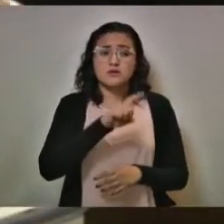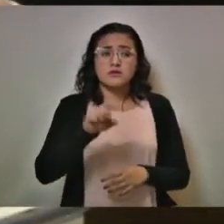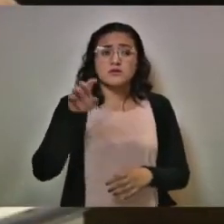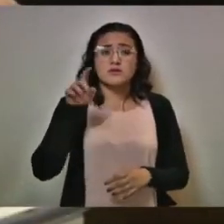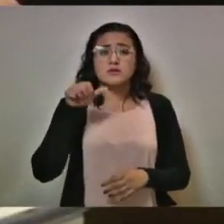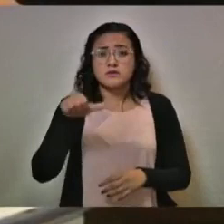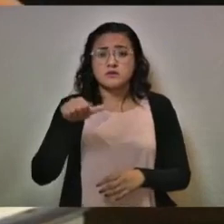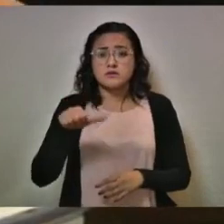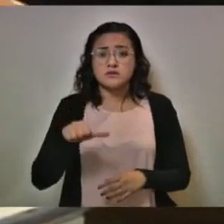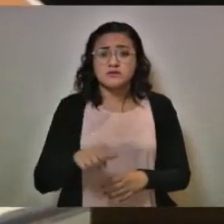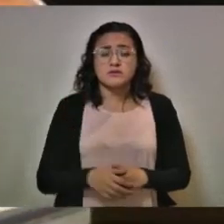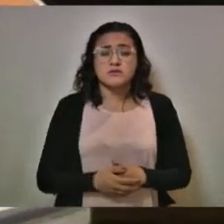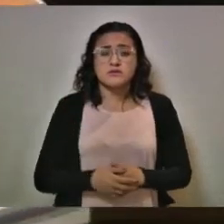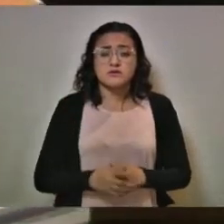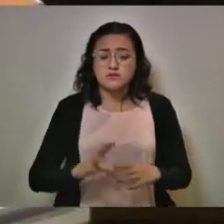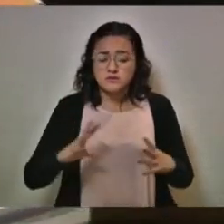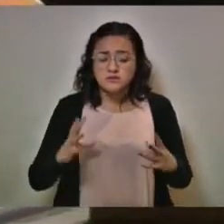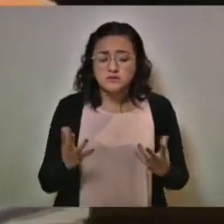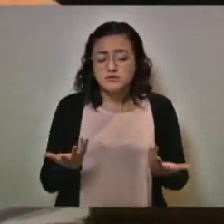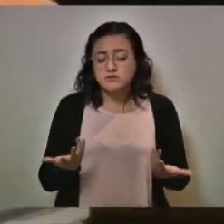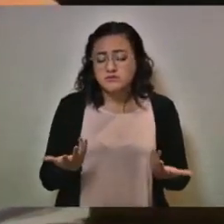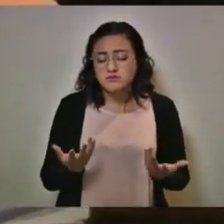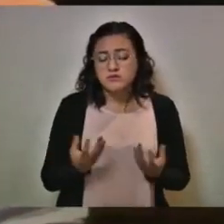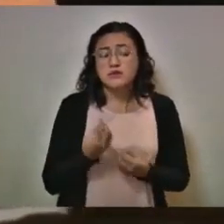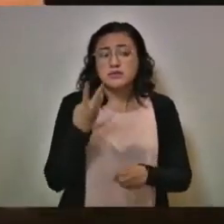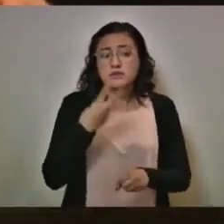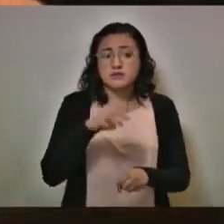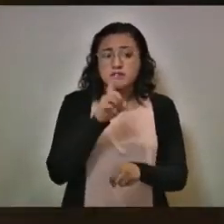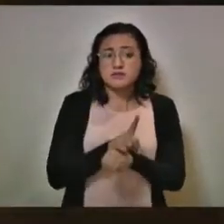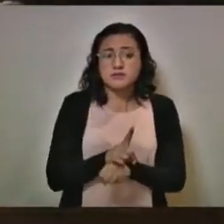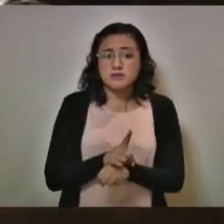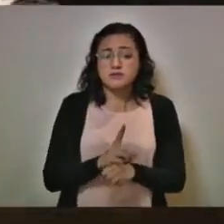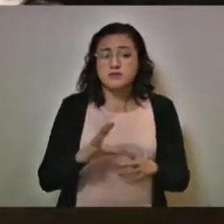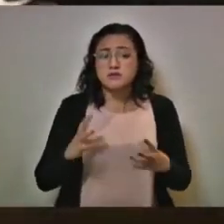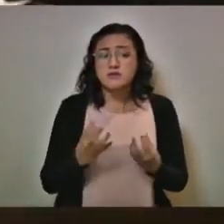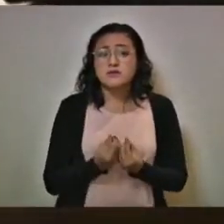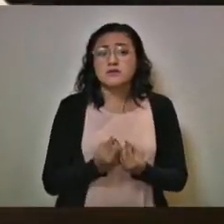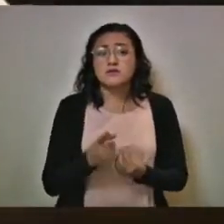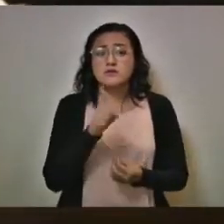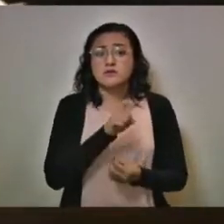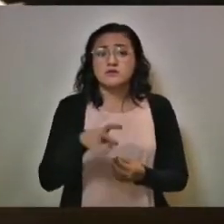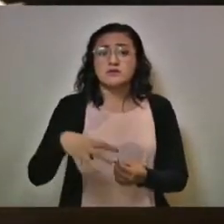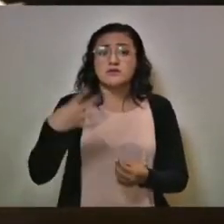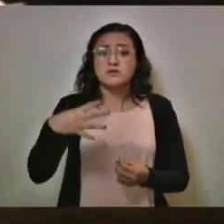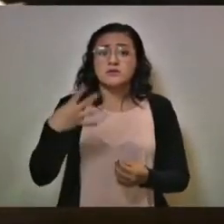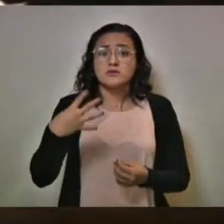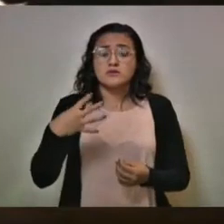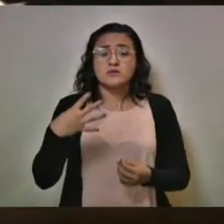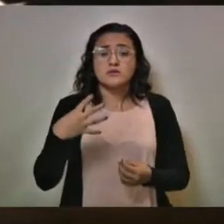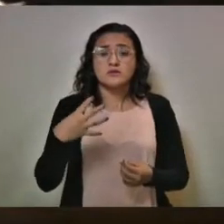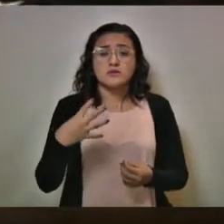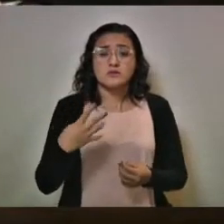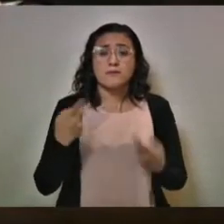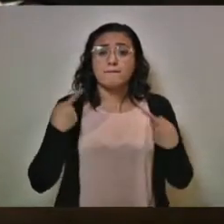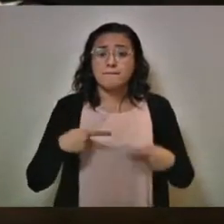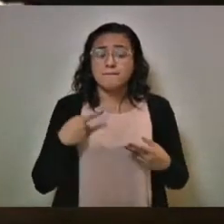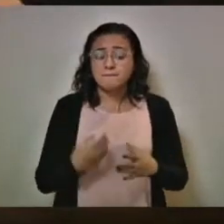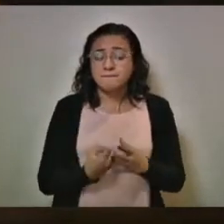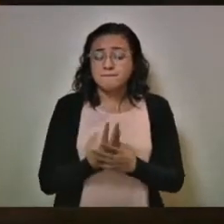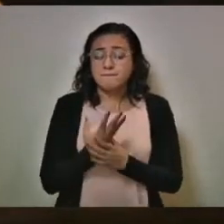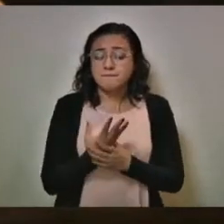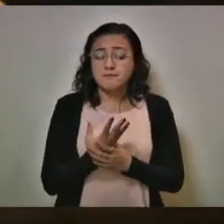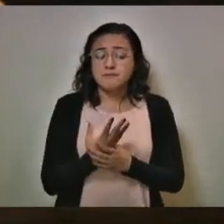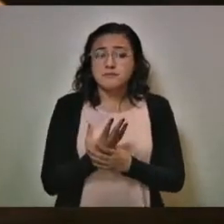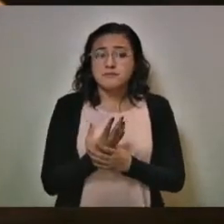116. En promedio en estos tres días, se agregaron 114 casos nuevos